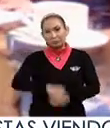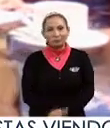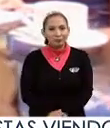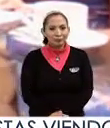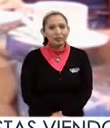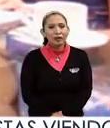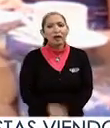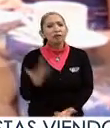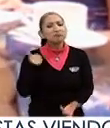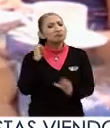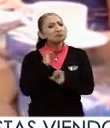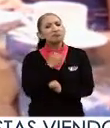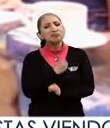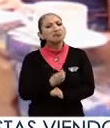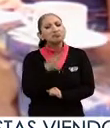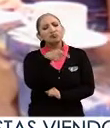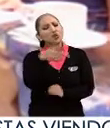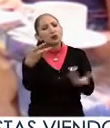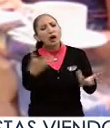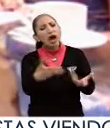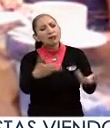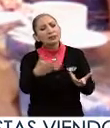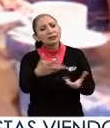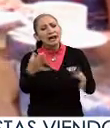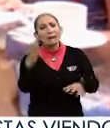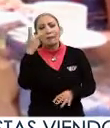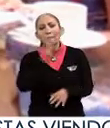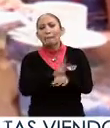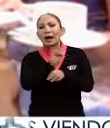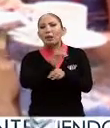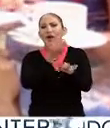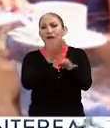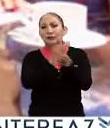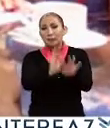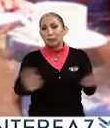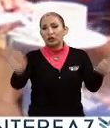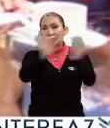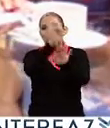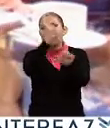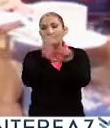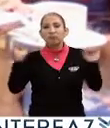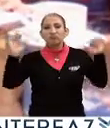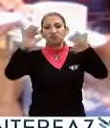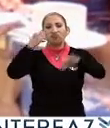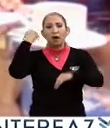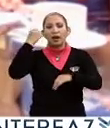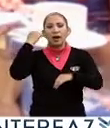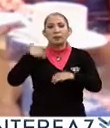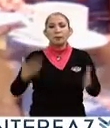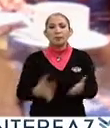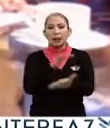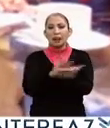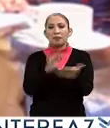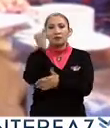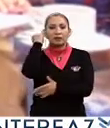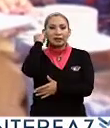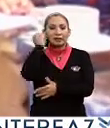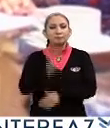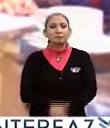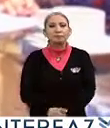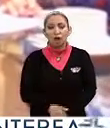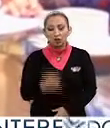Ministra, ¿cuál es el papel que está jugando Paraguay en este importante primer Congreso de Fomento a la Lectura en Lenguas Indígenas?